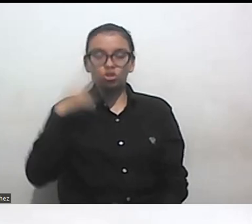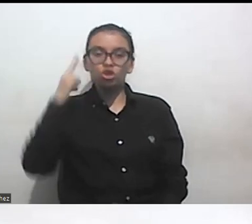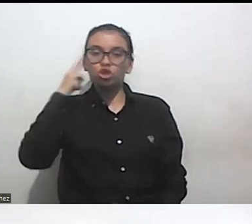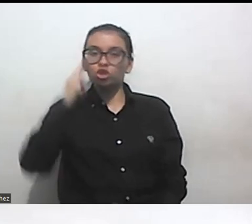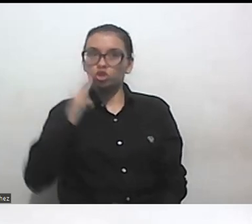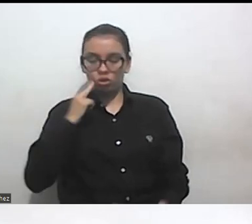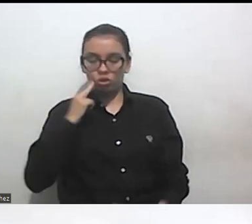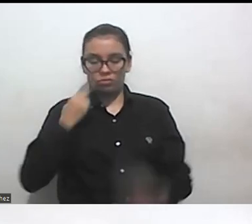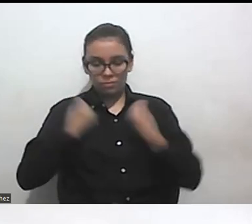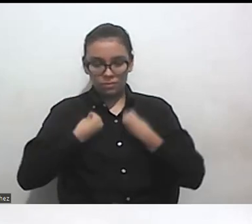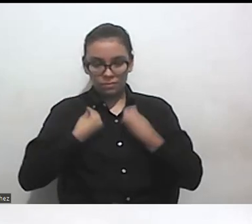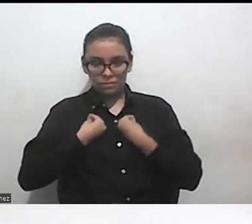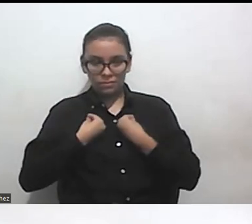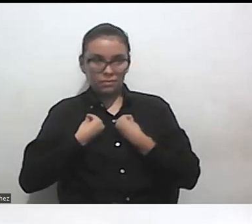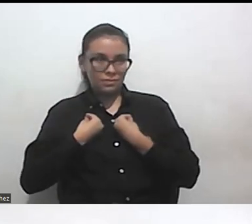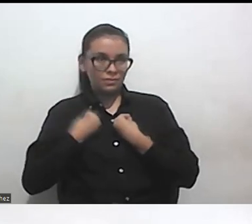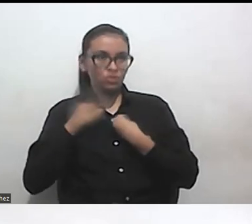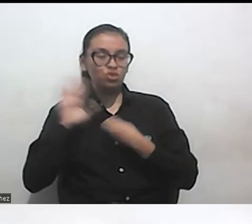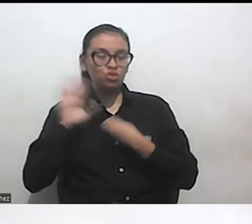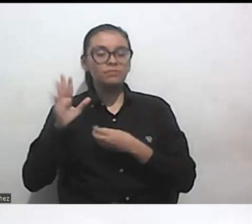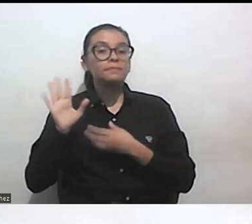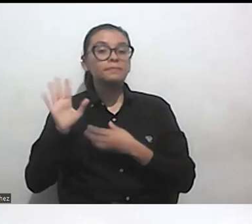pues mi pregunta